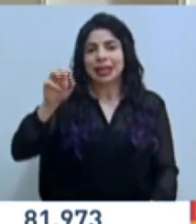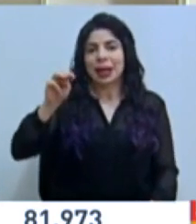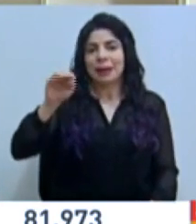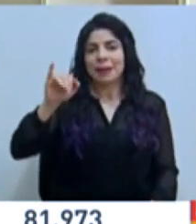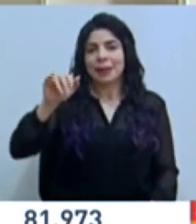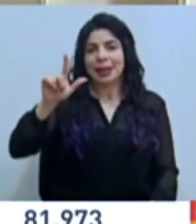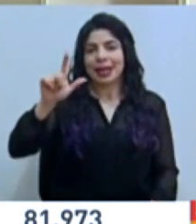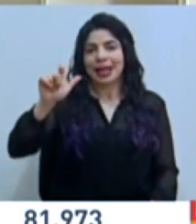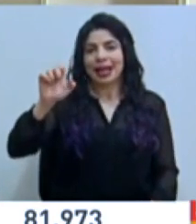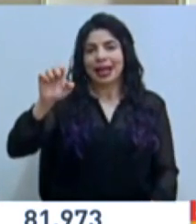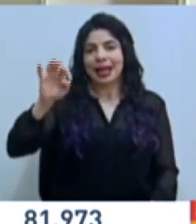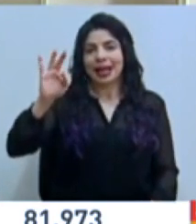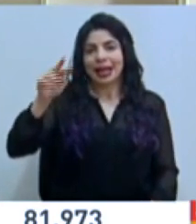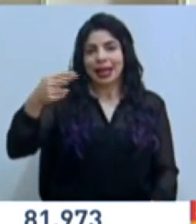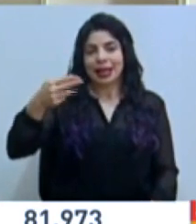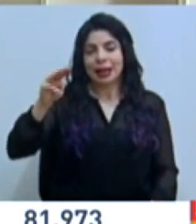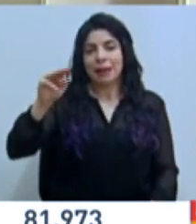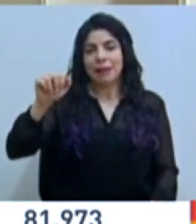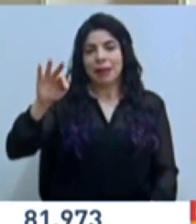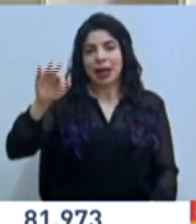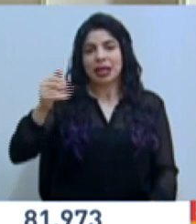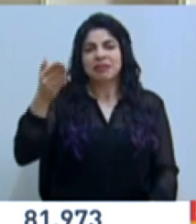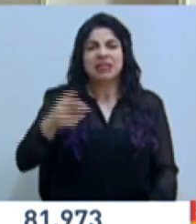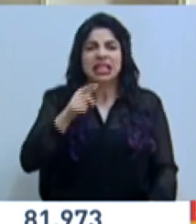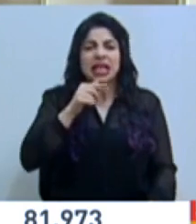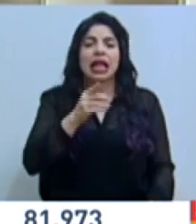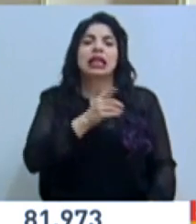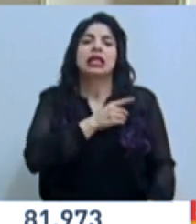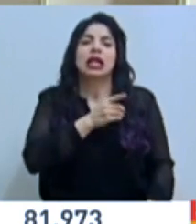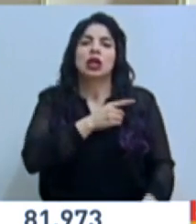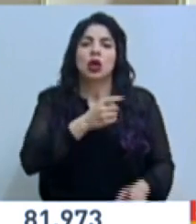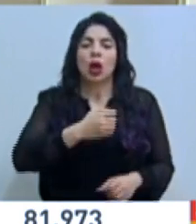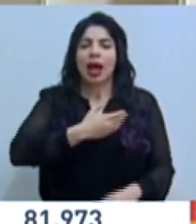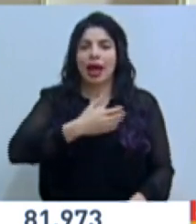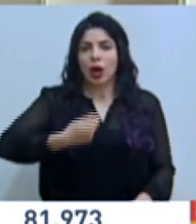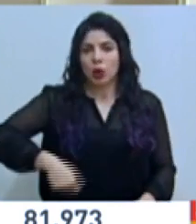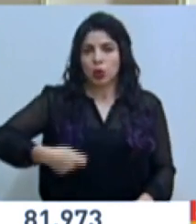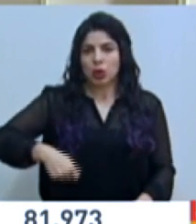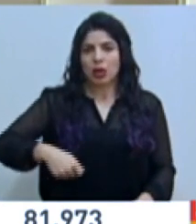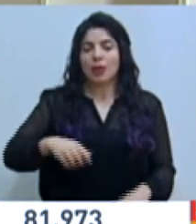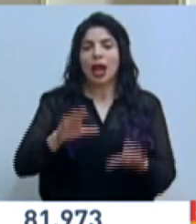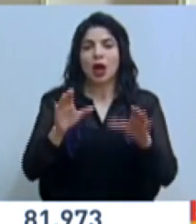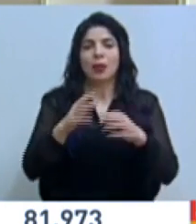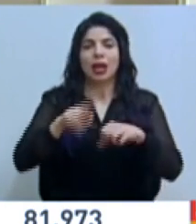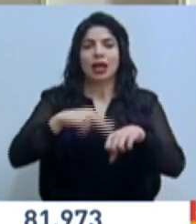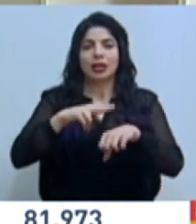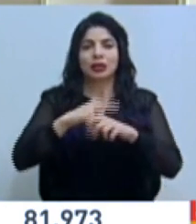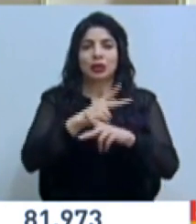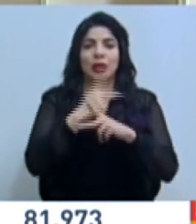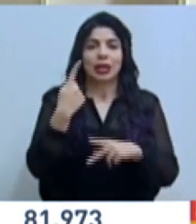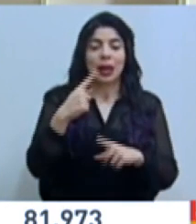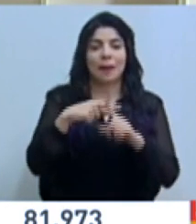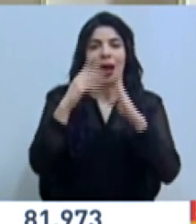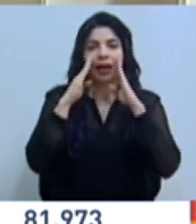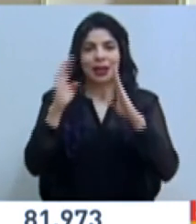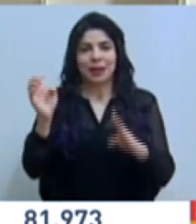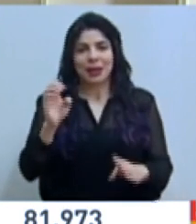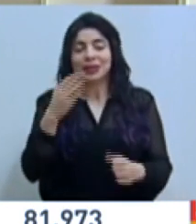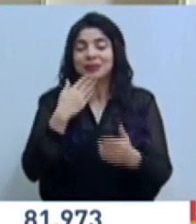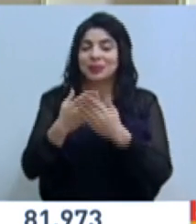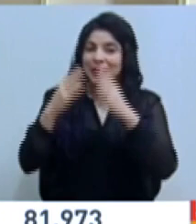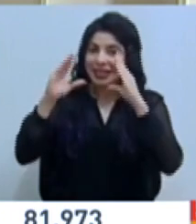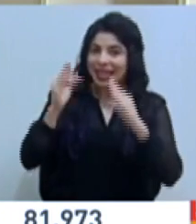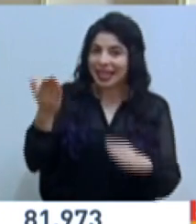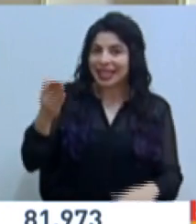directora ejecutiva de la Comisión Nacional de Prevención de Riesgos y Atención de Emergencias. Muy buenas tardes,